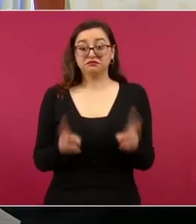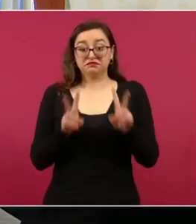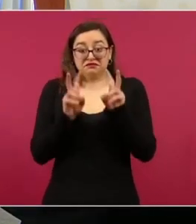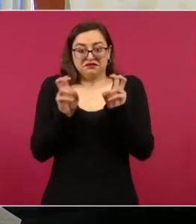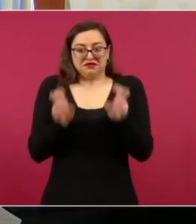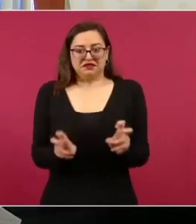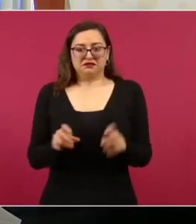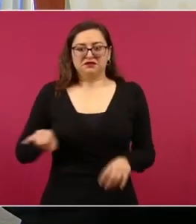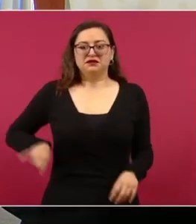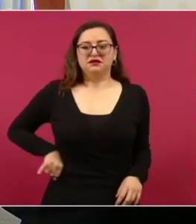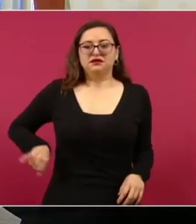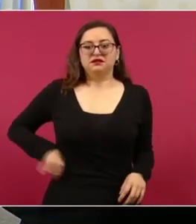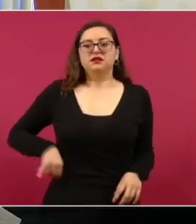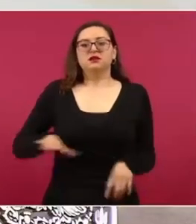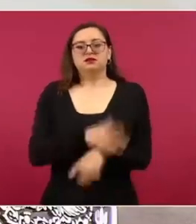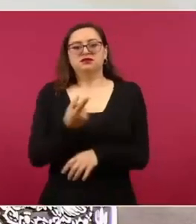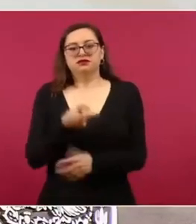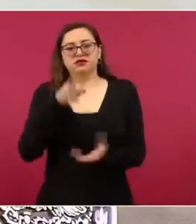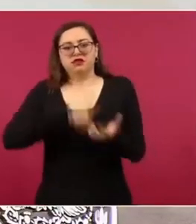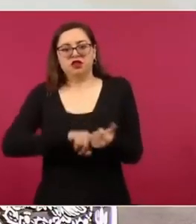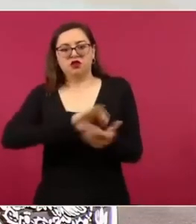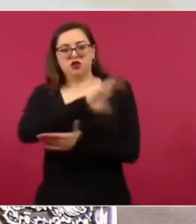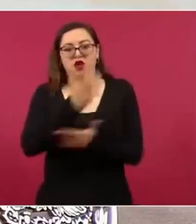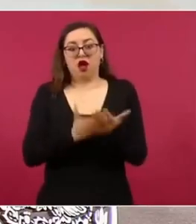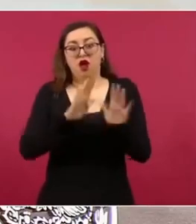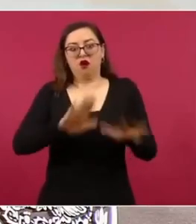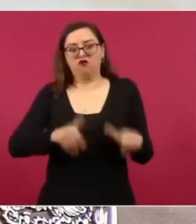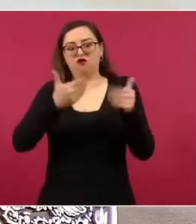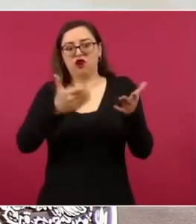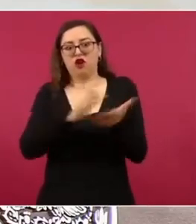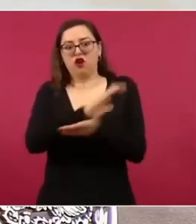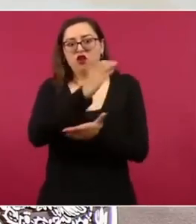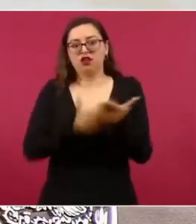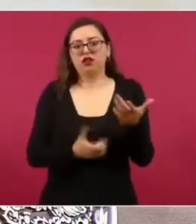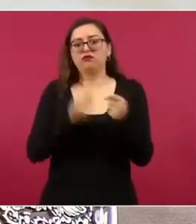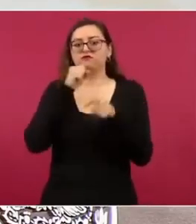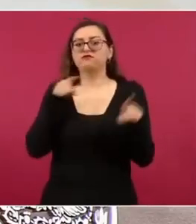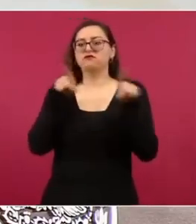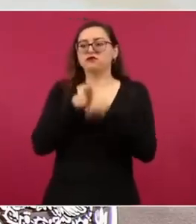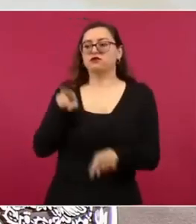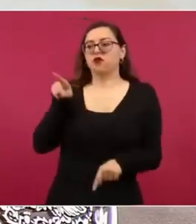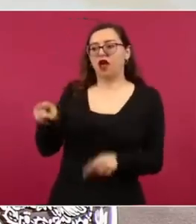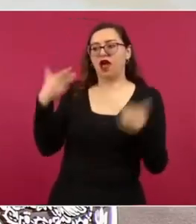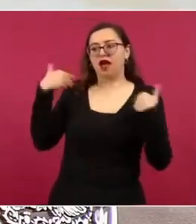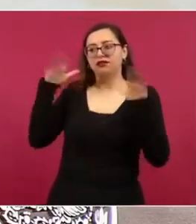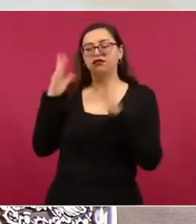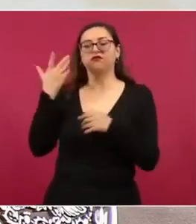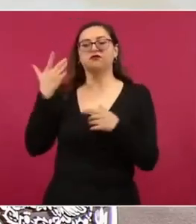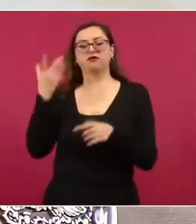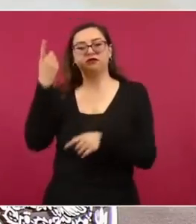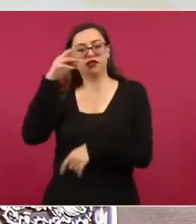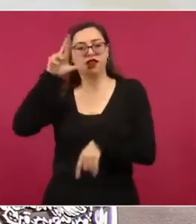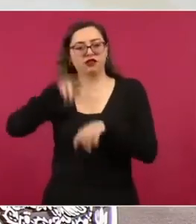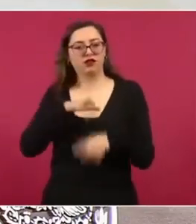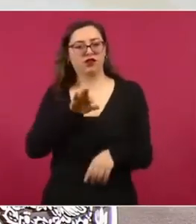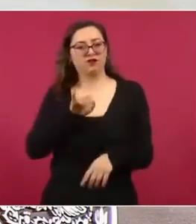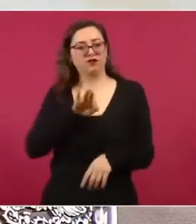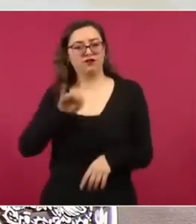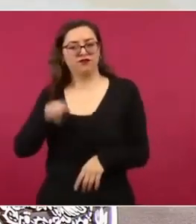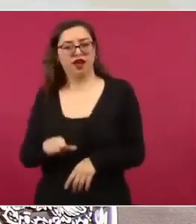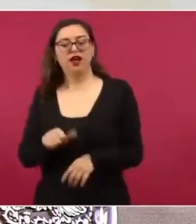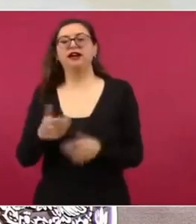Federación Mexicana de Fútbol, con un director, con un presidente de club. Y bueno, pues